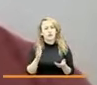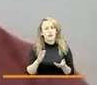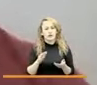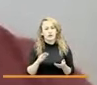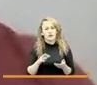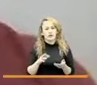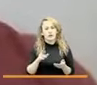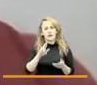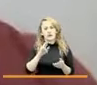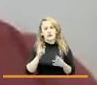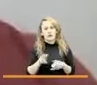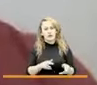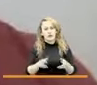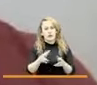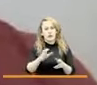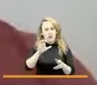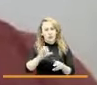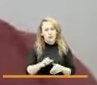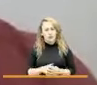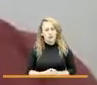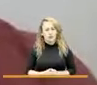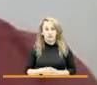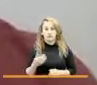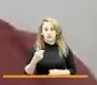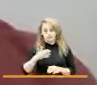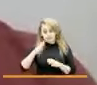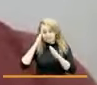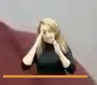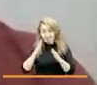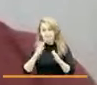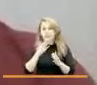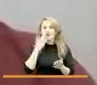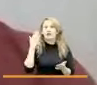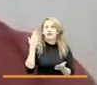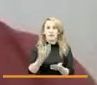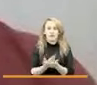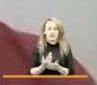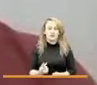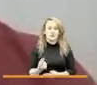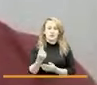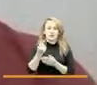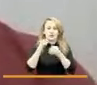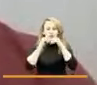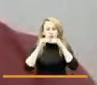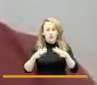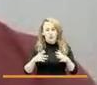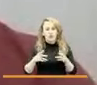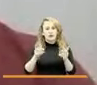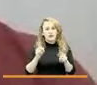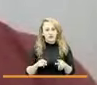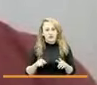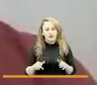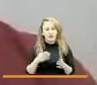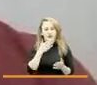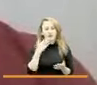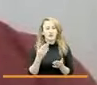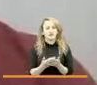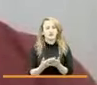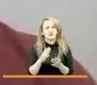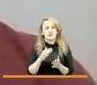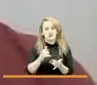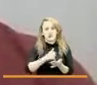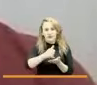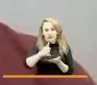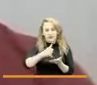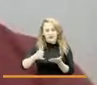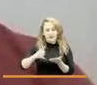Viejo y la atención que le pudimos dar gracias a esa política y a esa a esa línea de atención